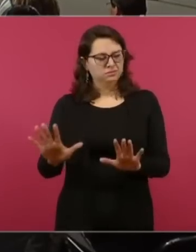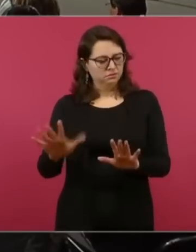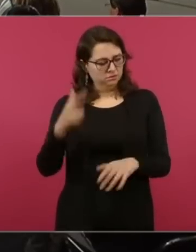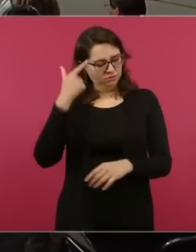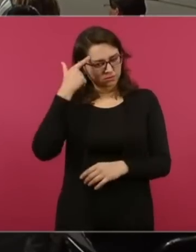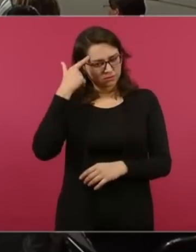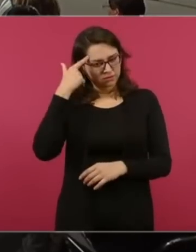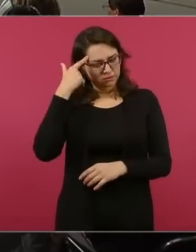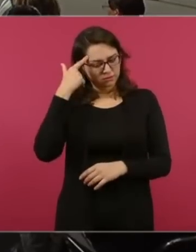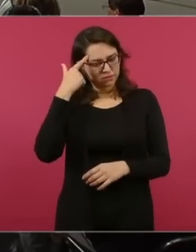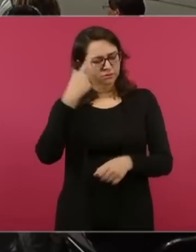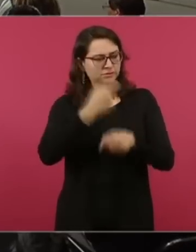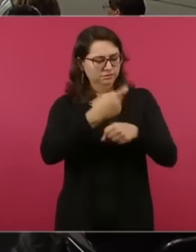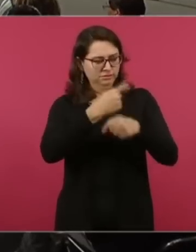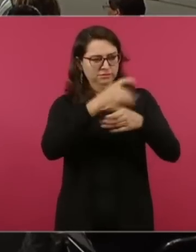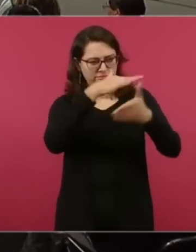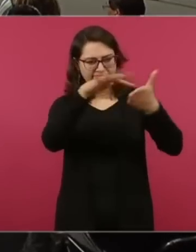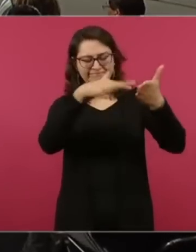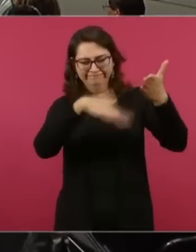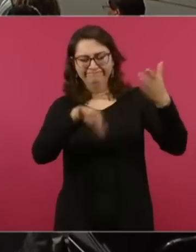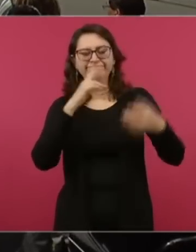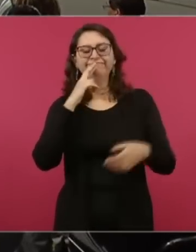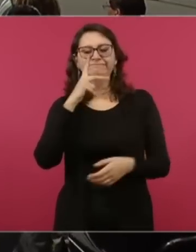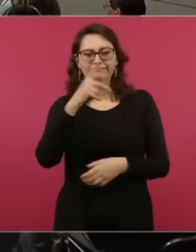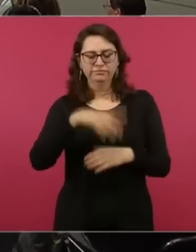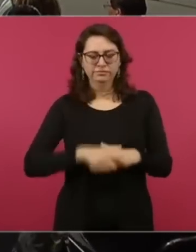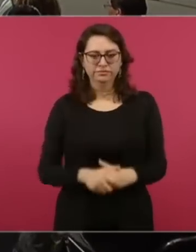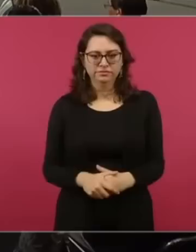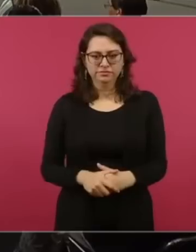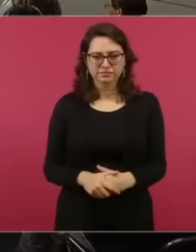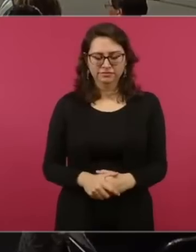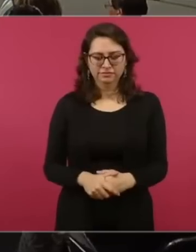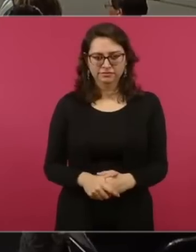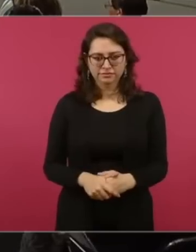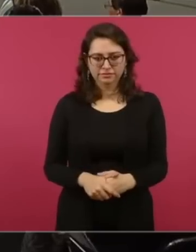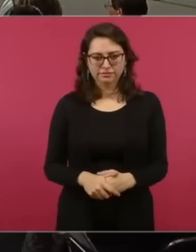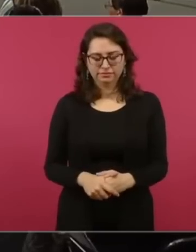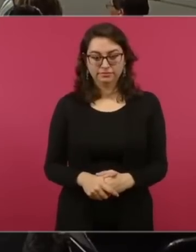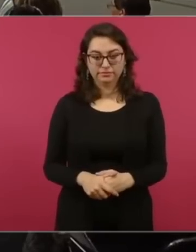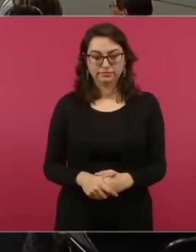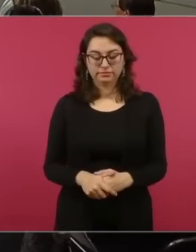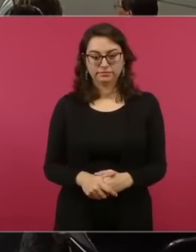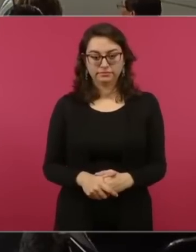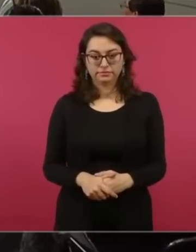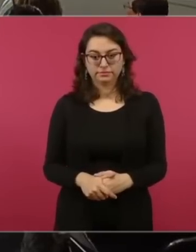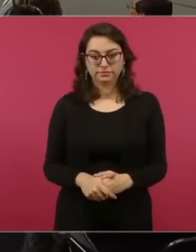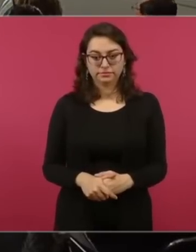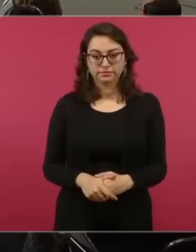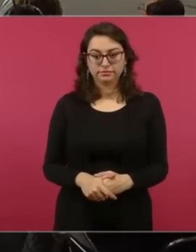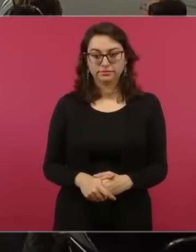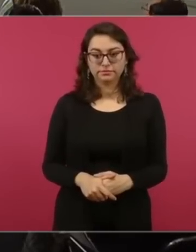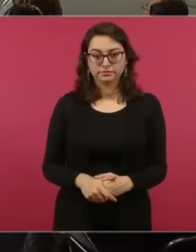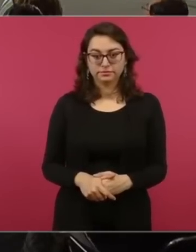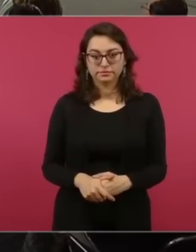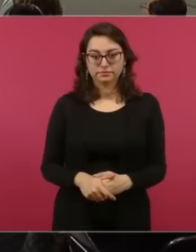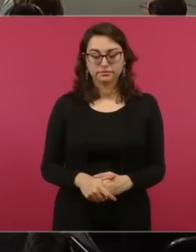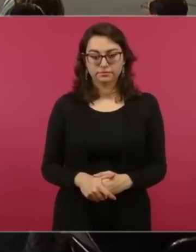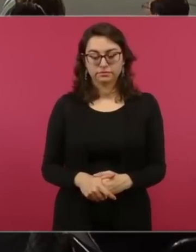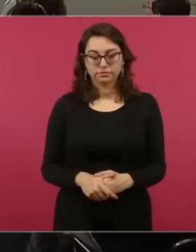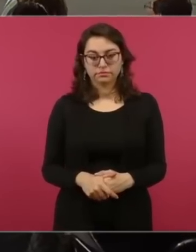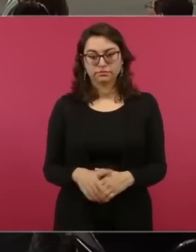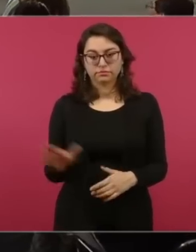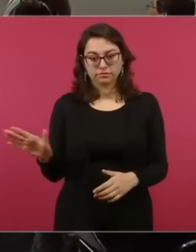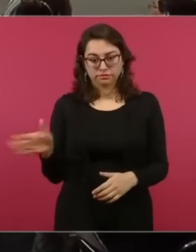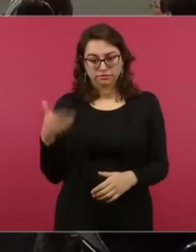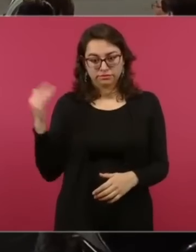pásale,